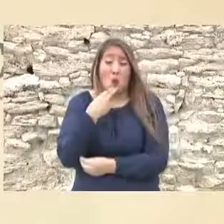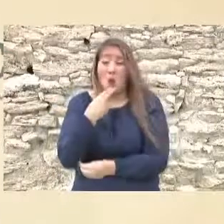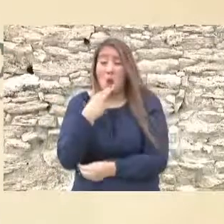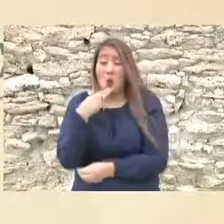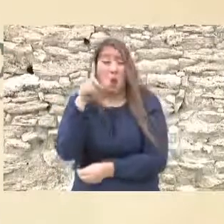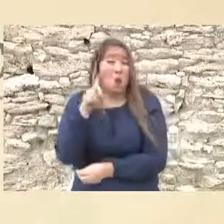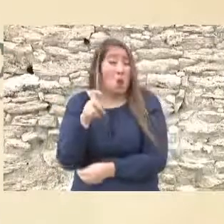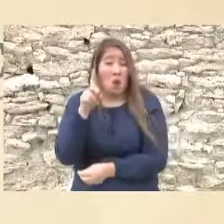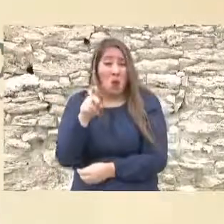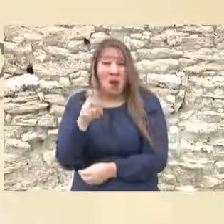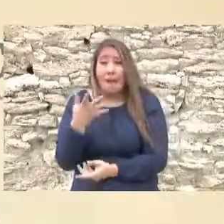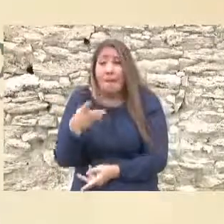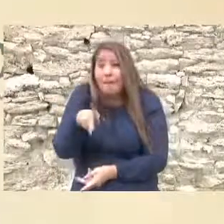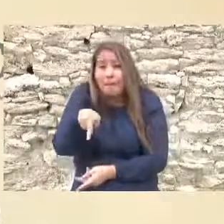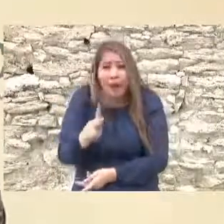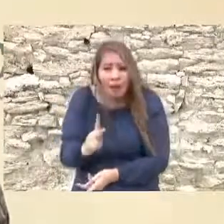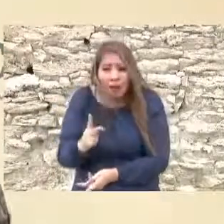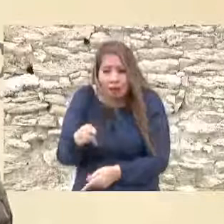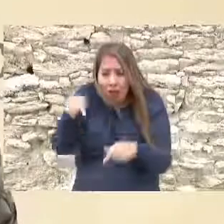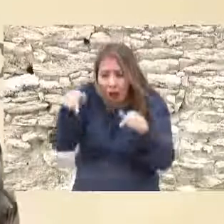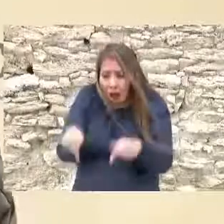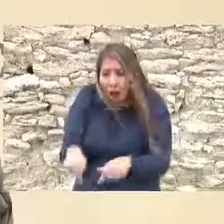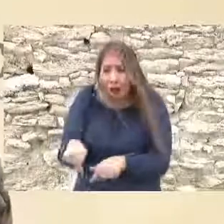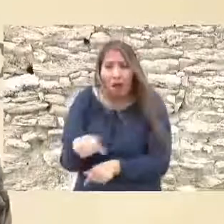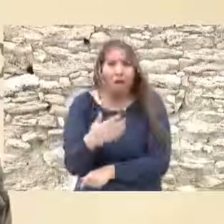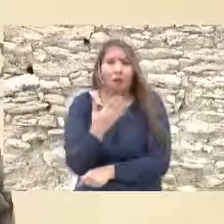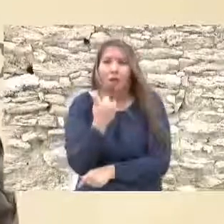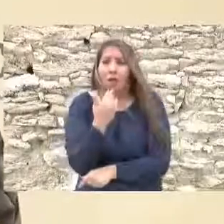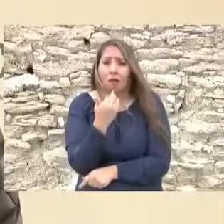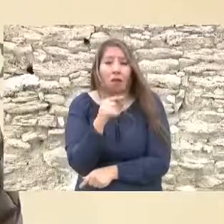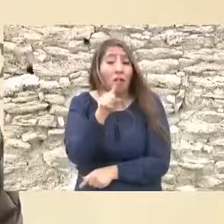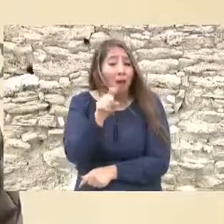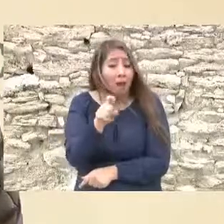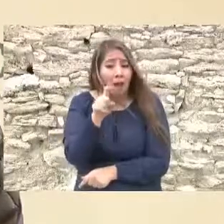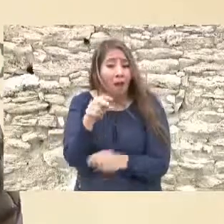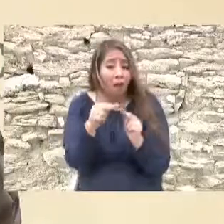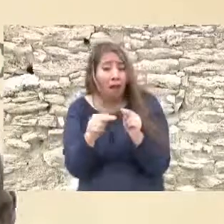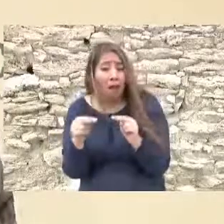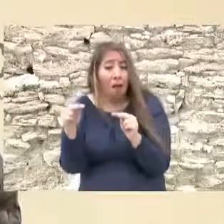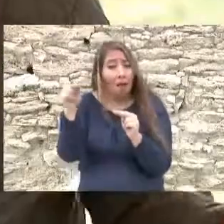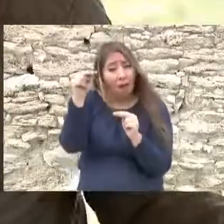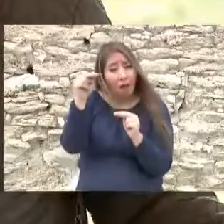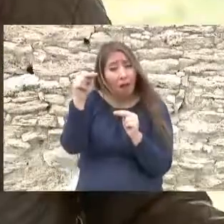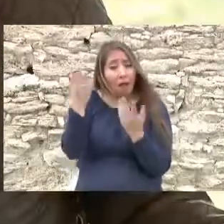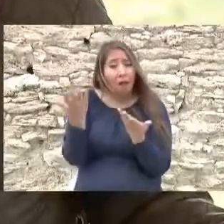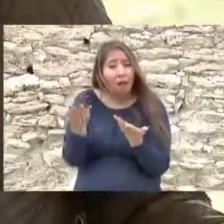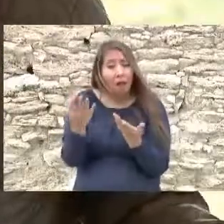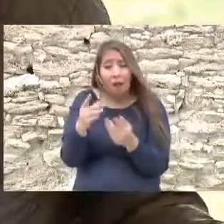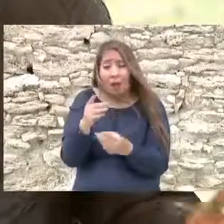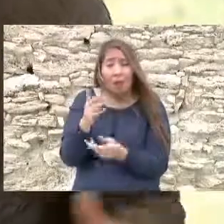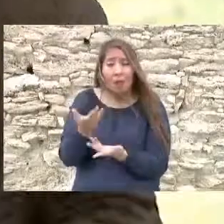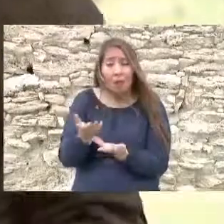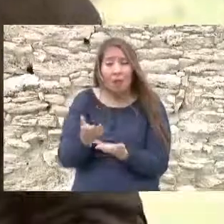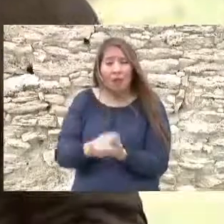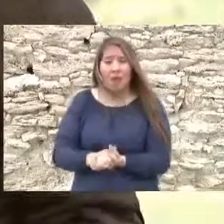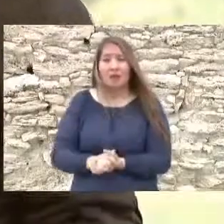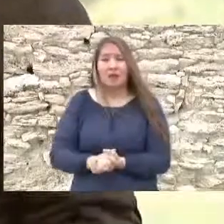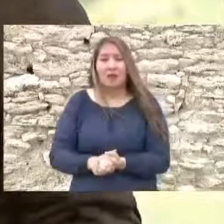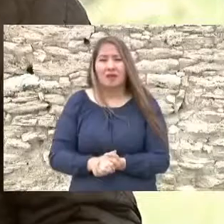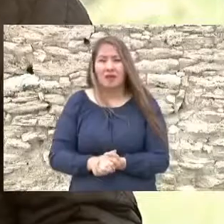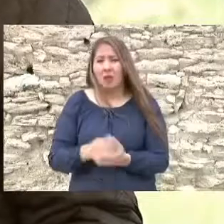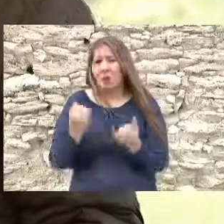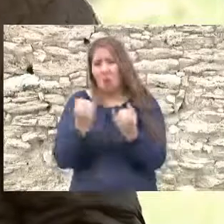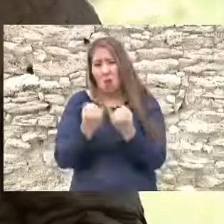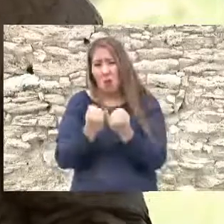si no tenemos agua en el norte y lo mismo el caso de la